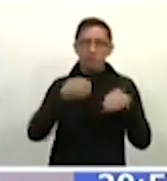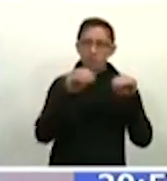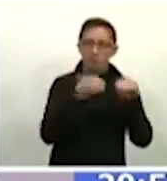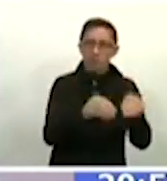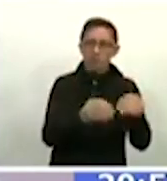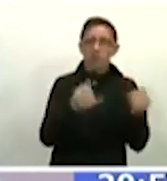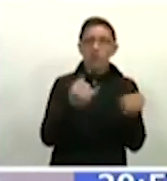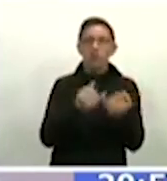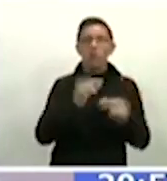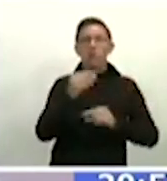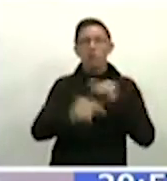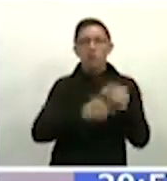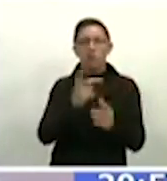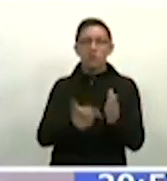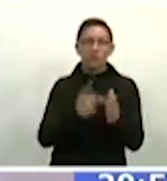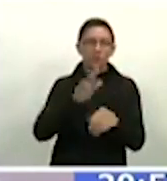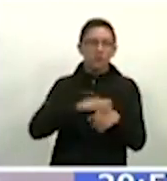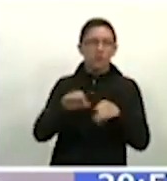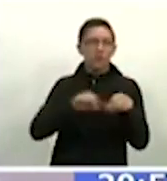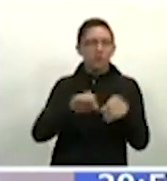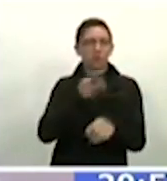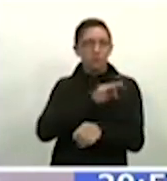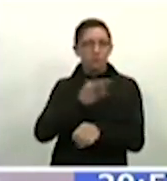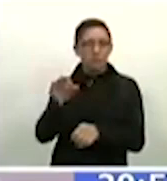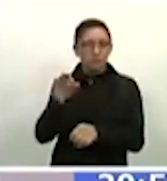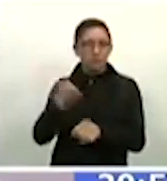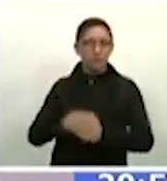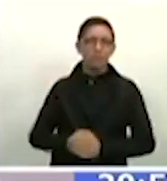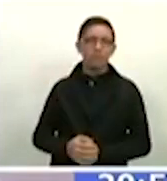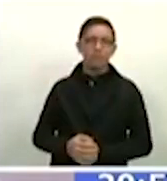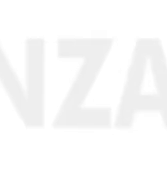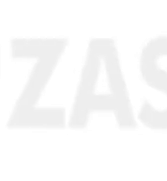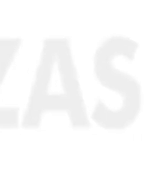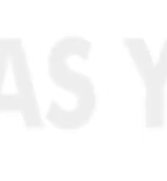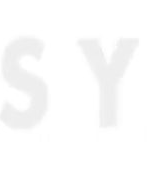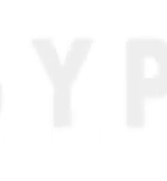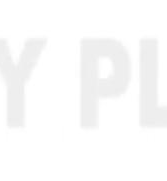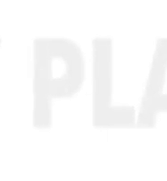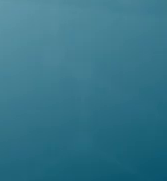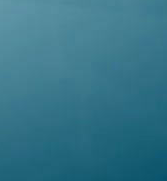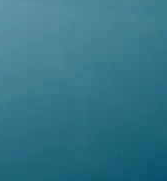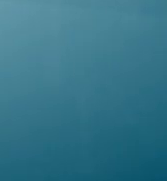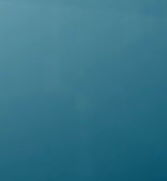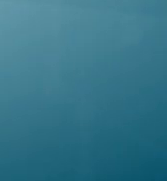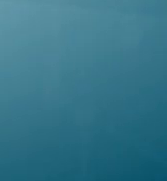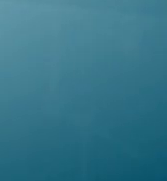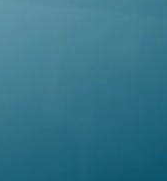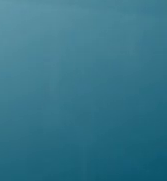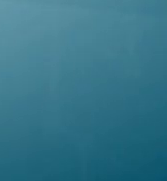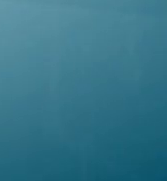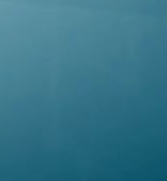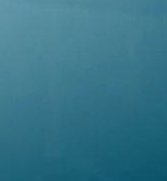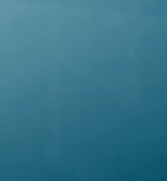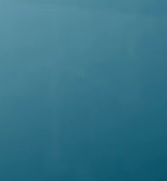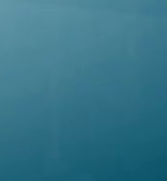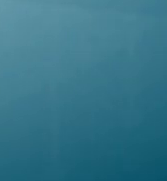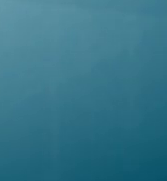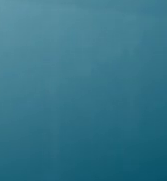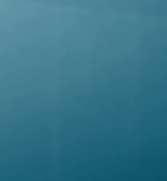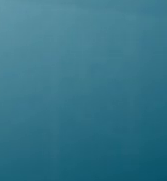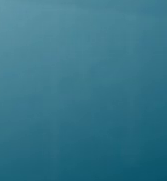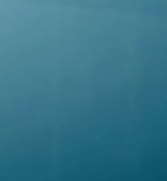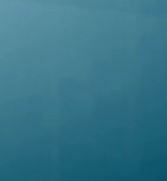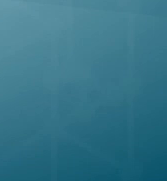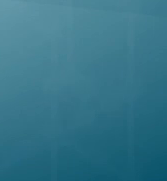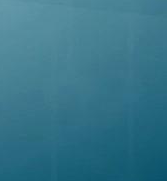recuperemos el empleo. Eso es fundamental y es en lo que vamos a trabajar. Por otra parte, la Secretaria de Finanzas y Plenación